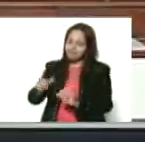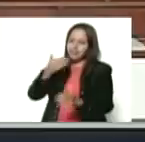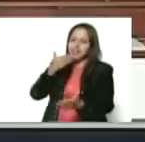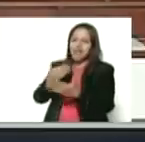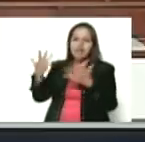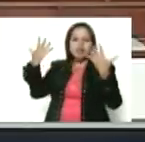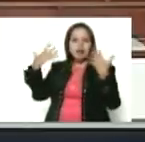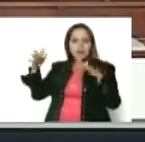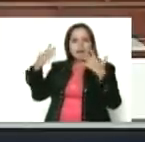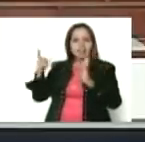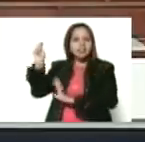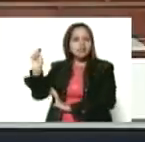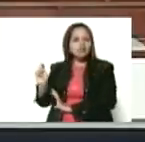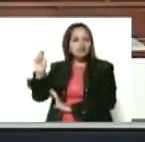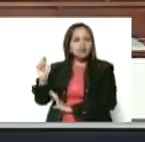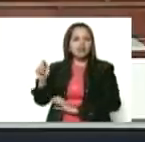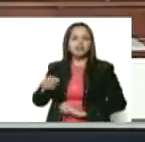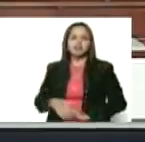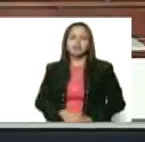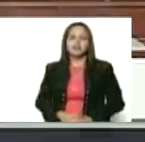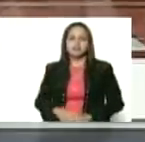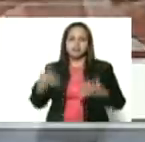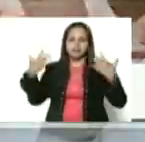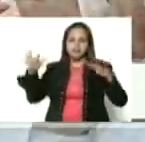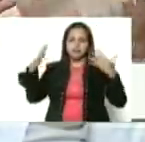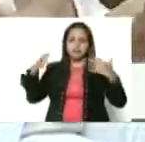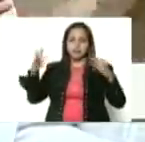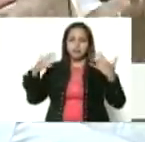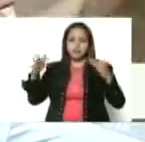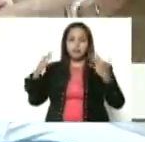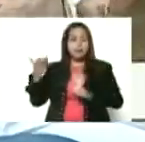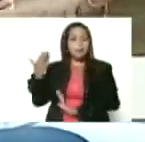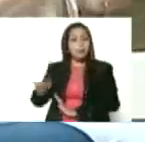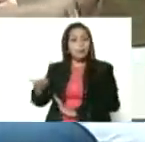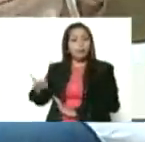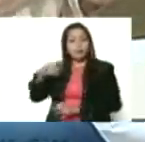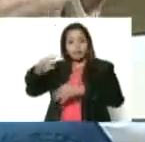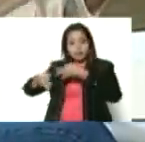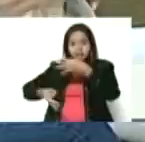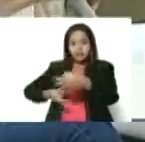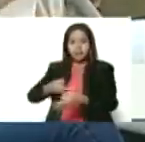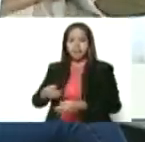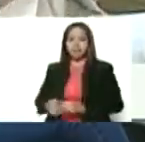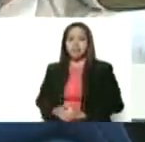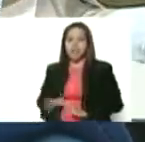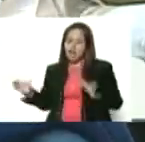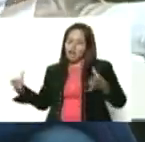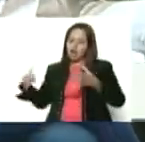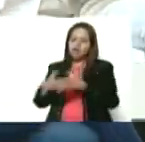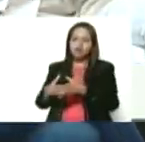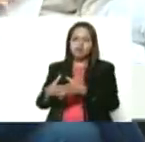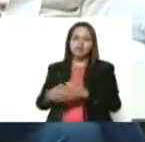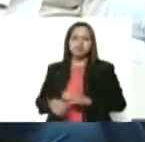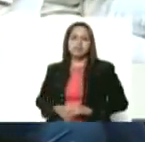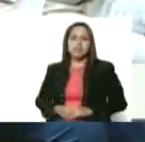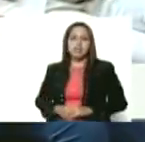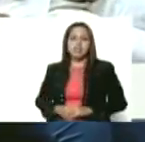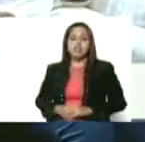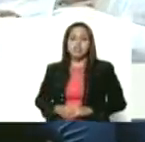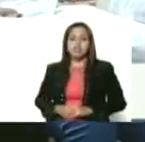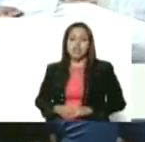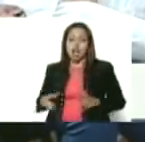Un aplauso a las diputadas. Es de notar que el bloque de la patria el 40%